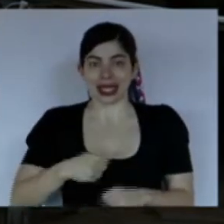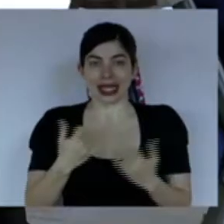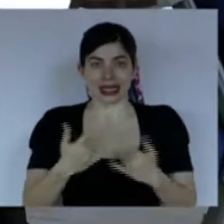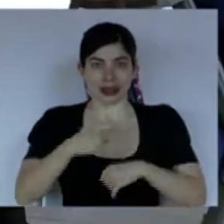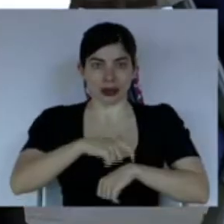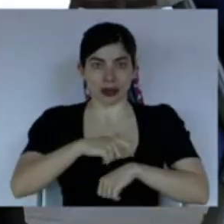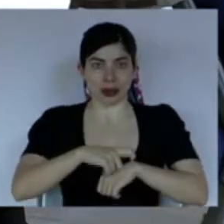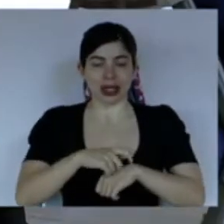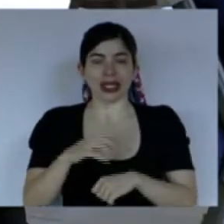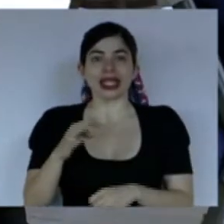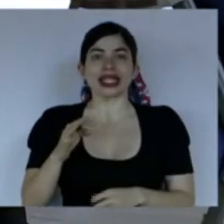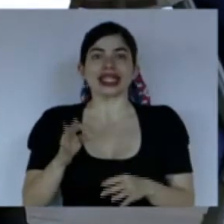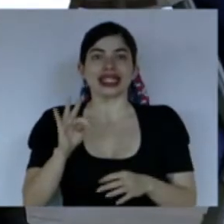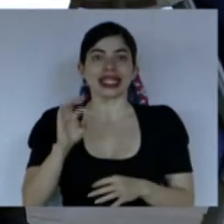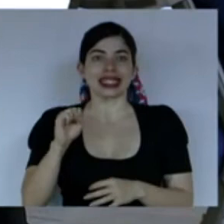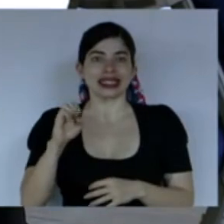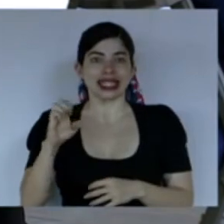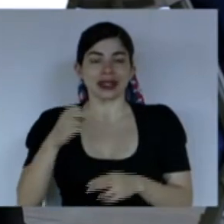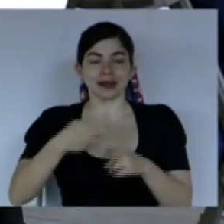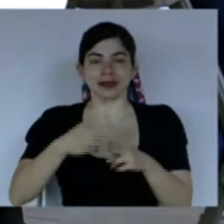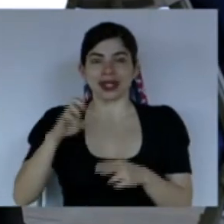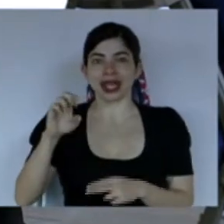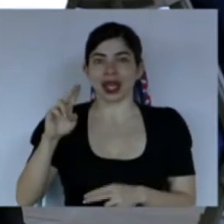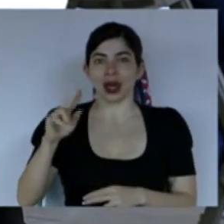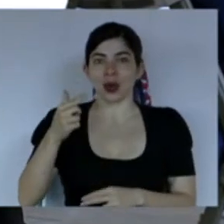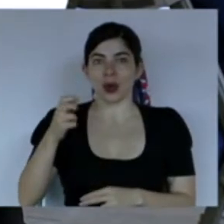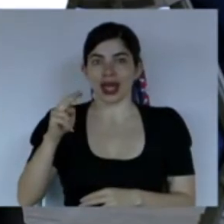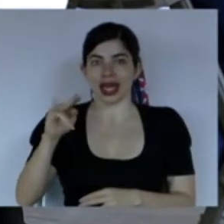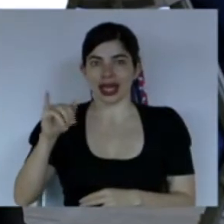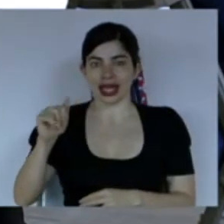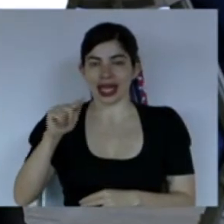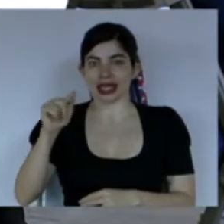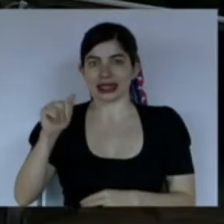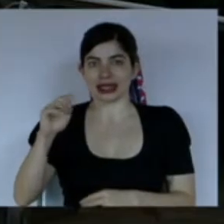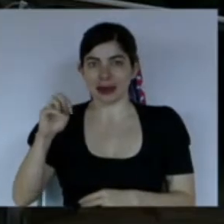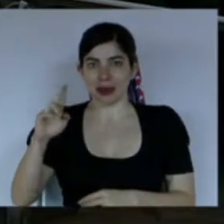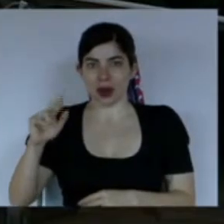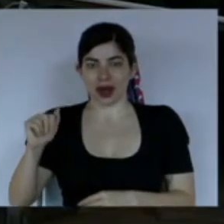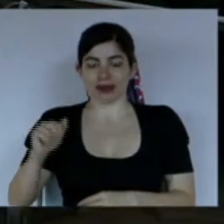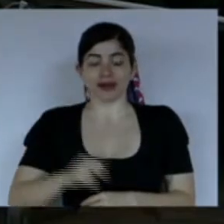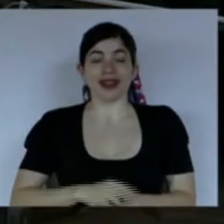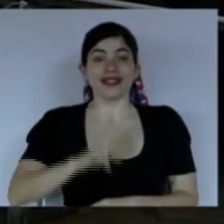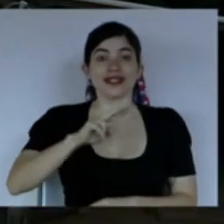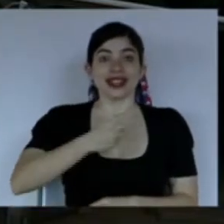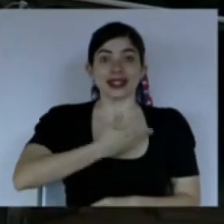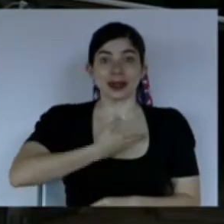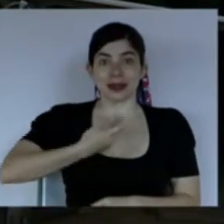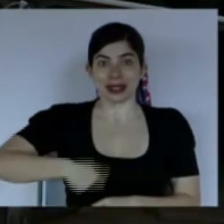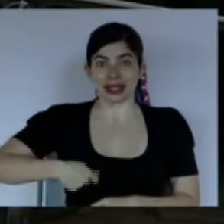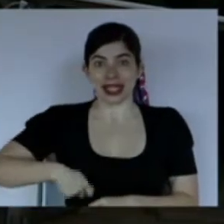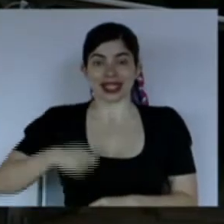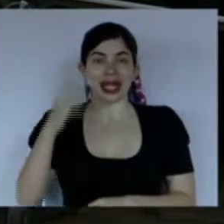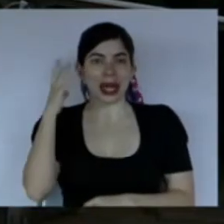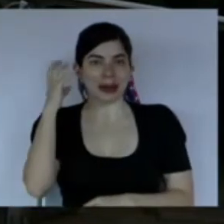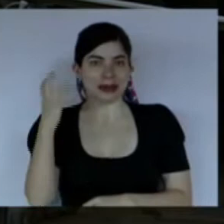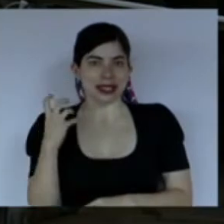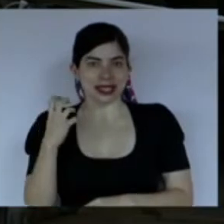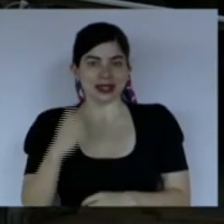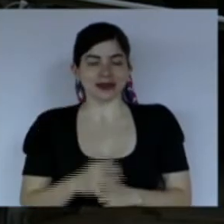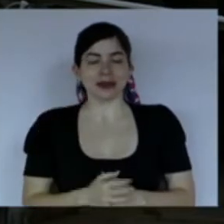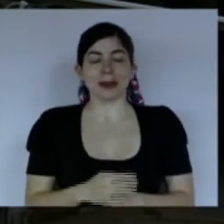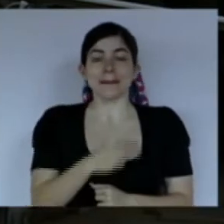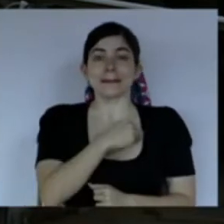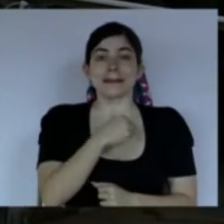Elecciones, doña Eugenia Zamora La señora vicepresidenta de la República, doña Epsi Campbell La señora